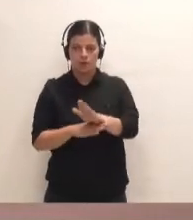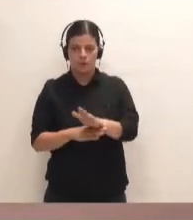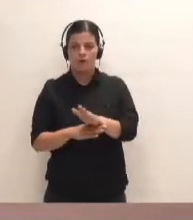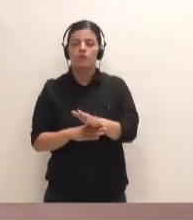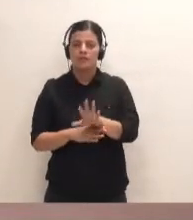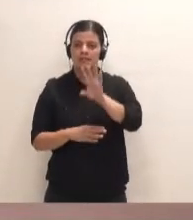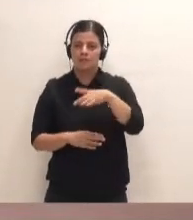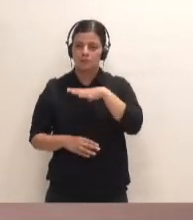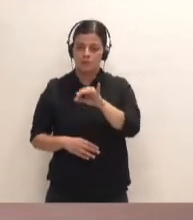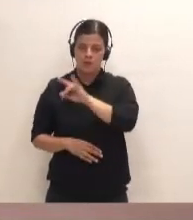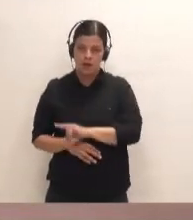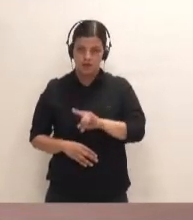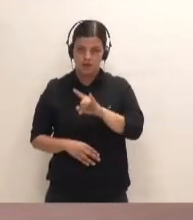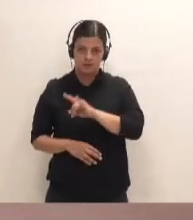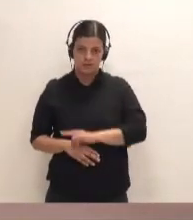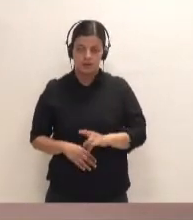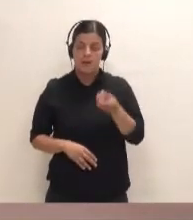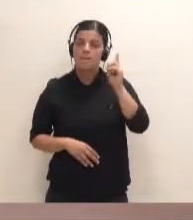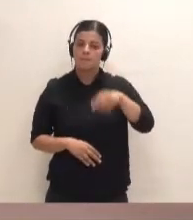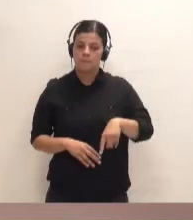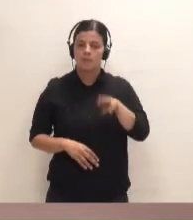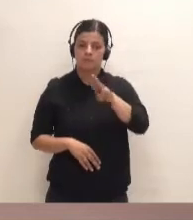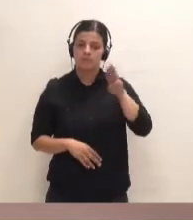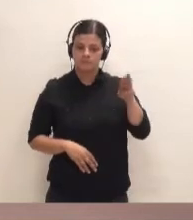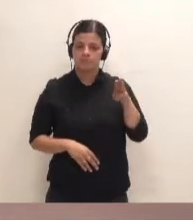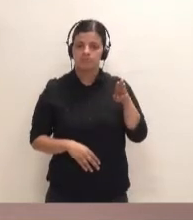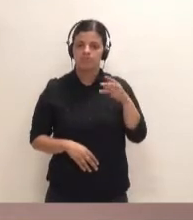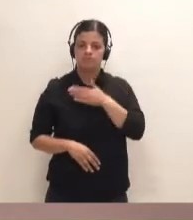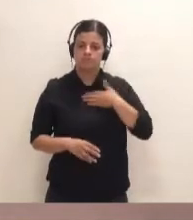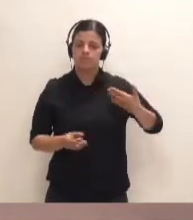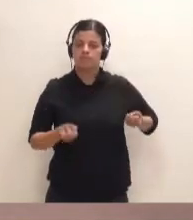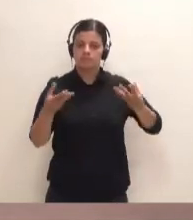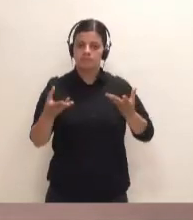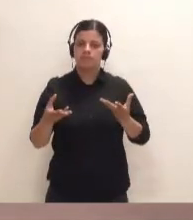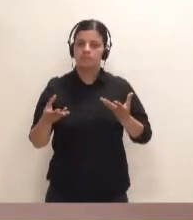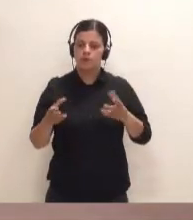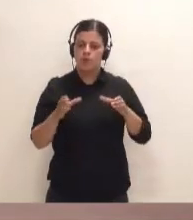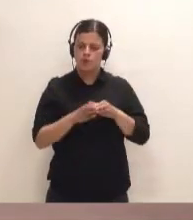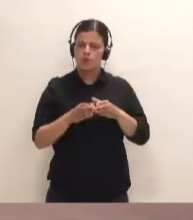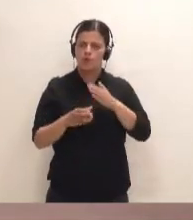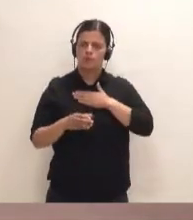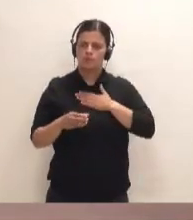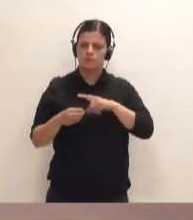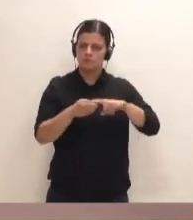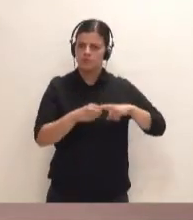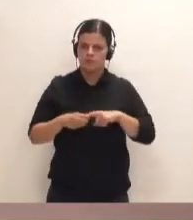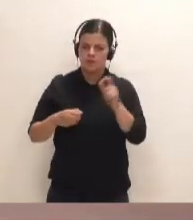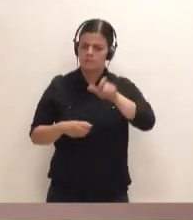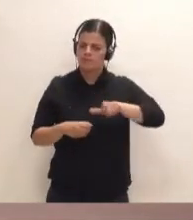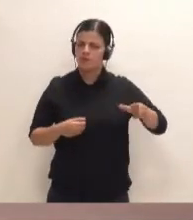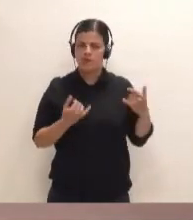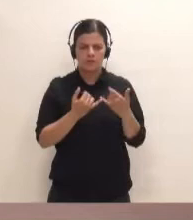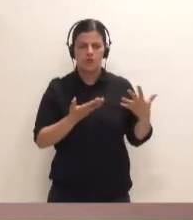Canarias y del Partido Popular, pues, mostrando la solidaridad de mi grupo, de todos los ciudadanos de Tenerife,